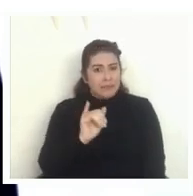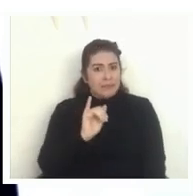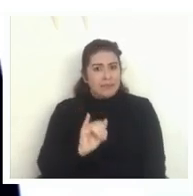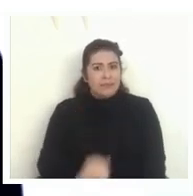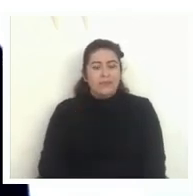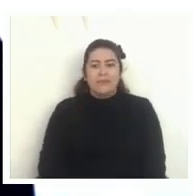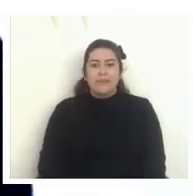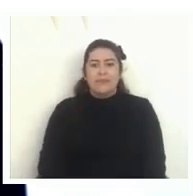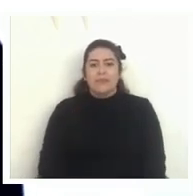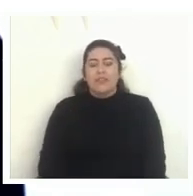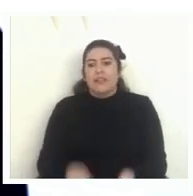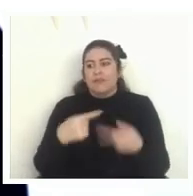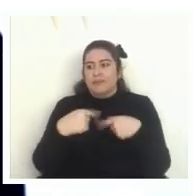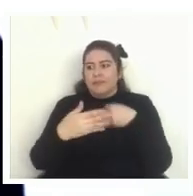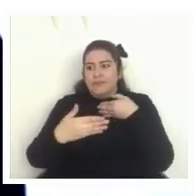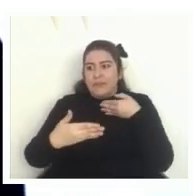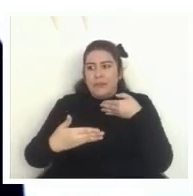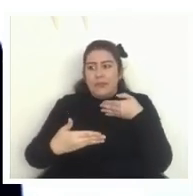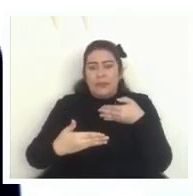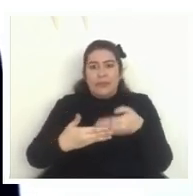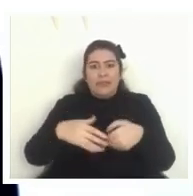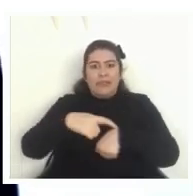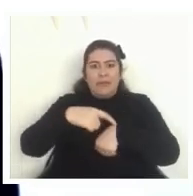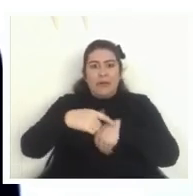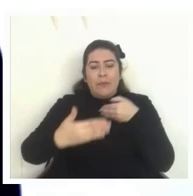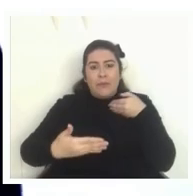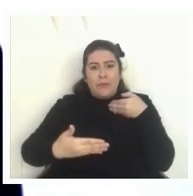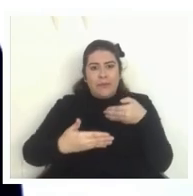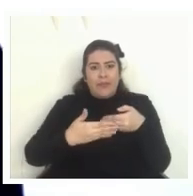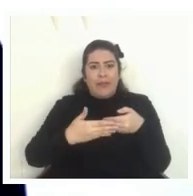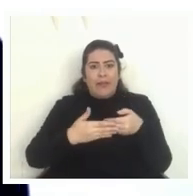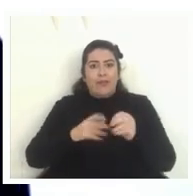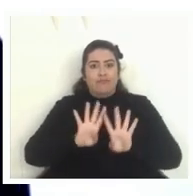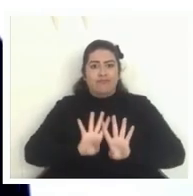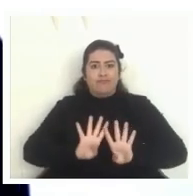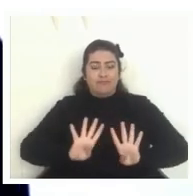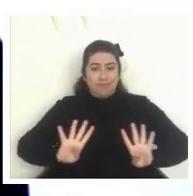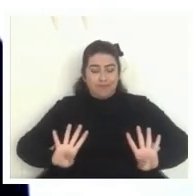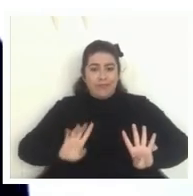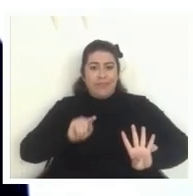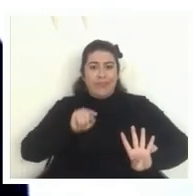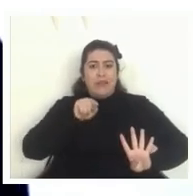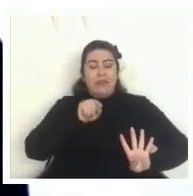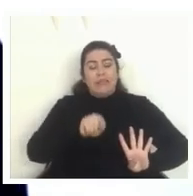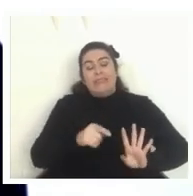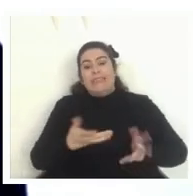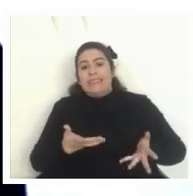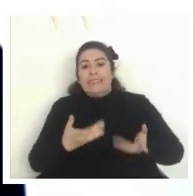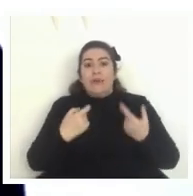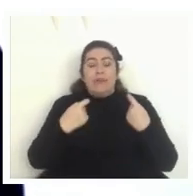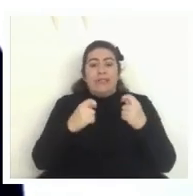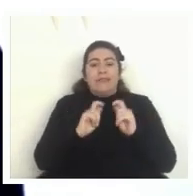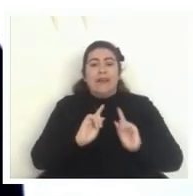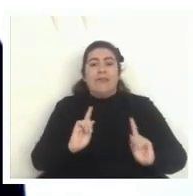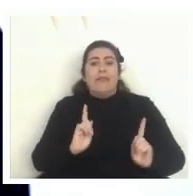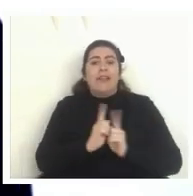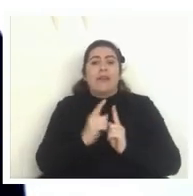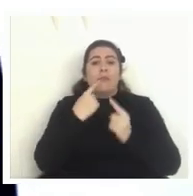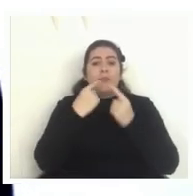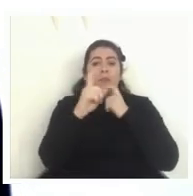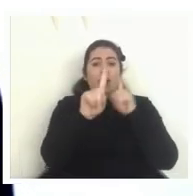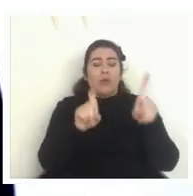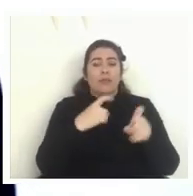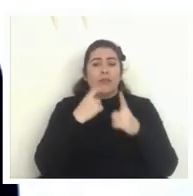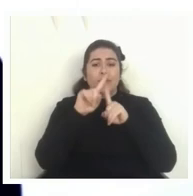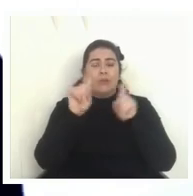ahí yendo el tiempo así que vamos con el panel a tratar de poder hacer una breve ronda de preguntas